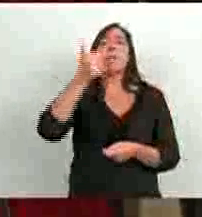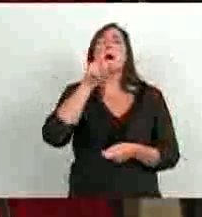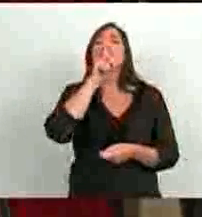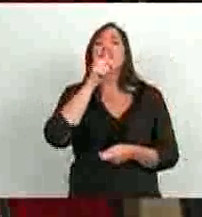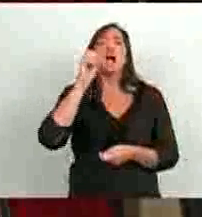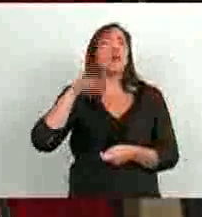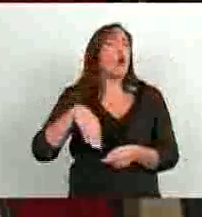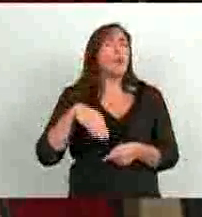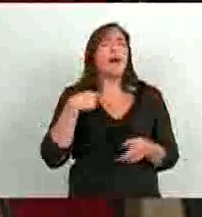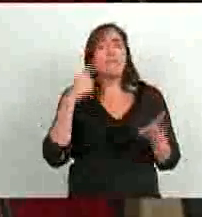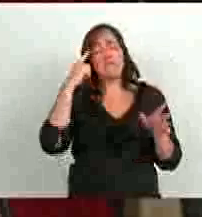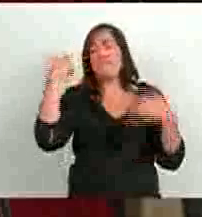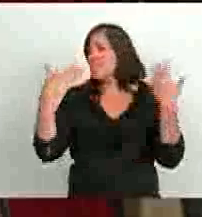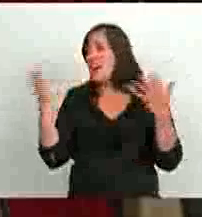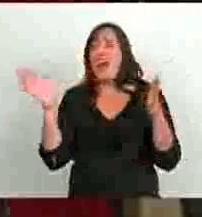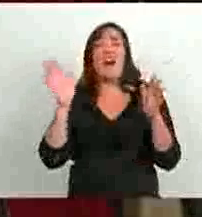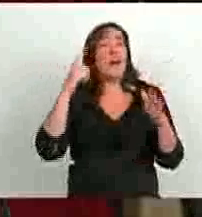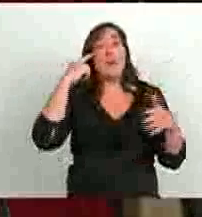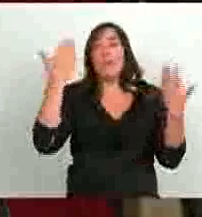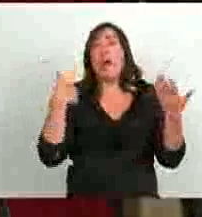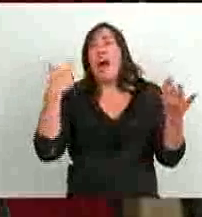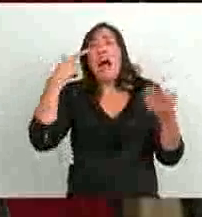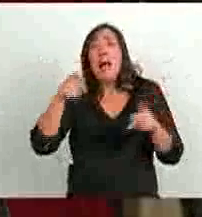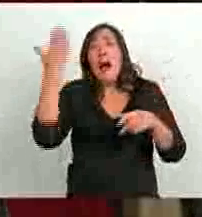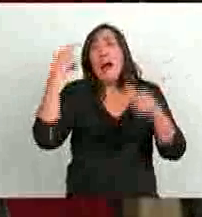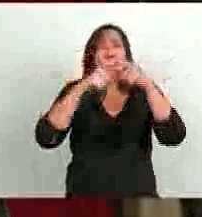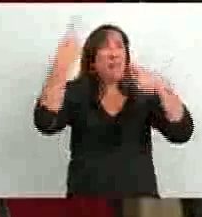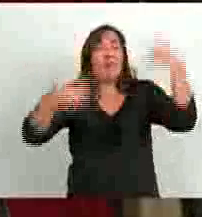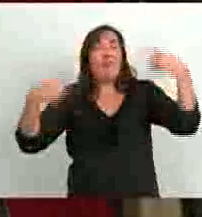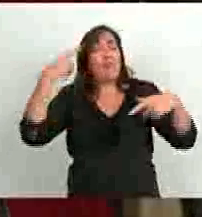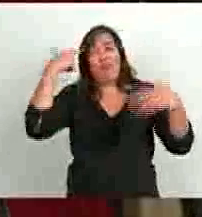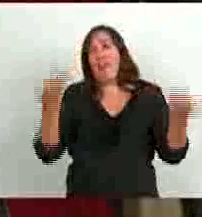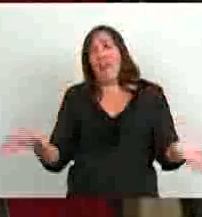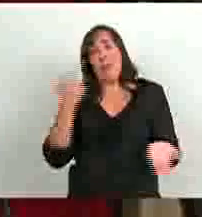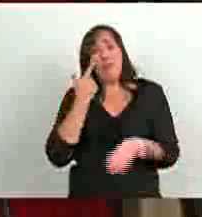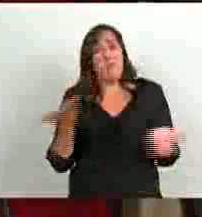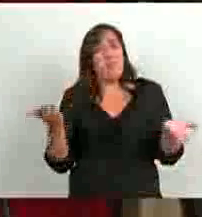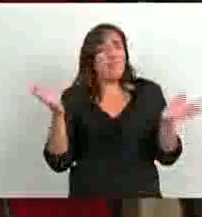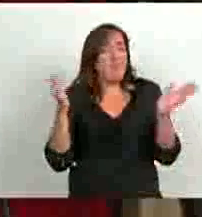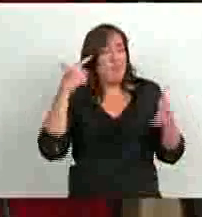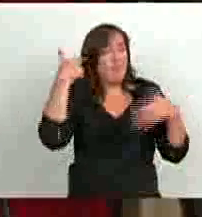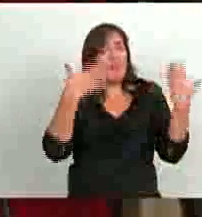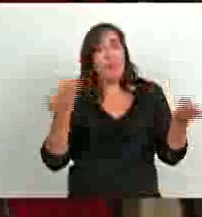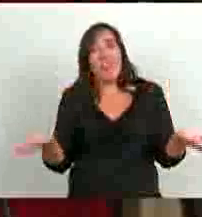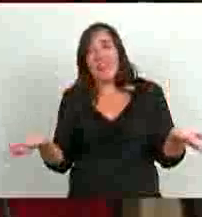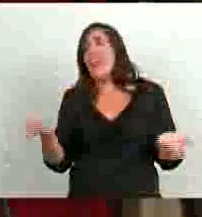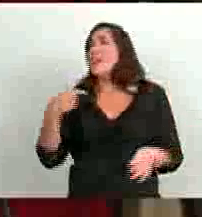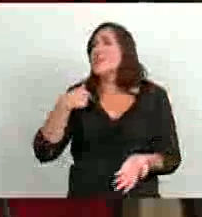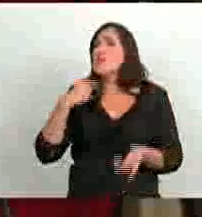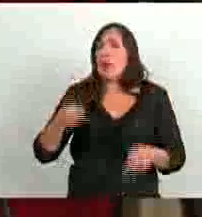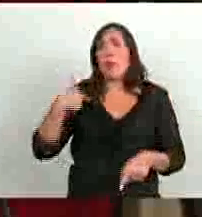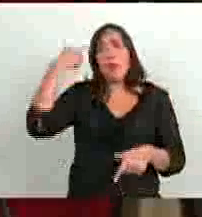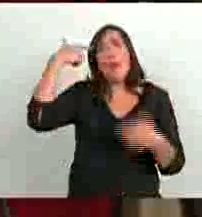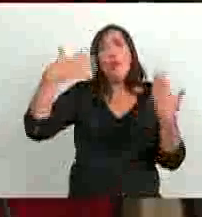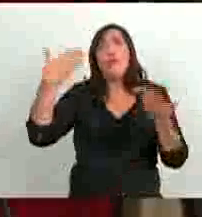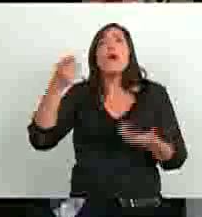Ay, los Lecops eran nacionales. Ah, viste, no ves que era un lío, no ves que era un lío, no ves que era un lío, que hasta yo me confundo,